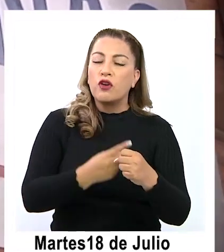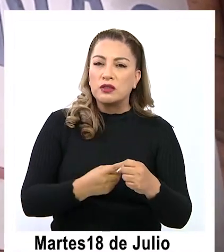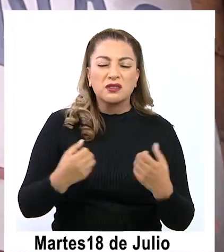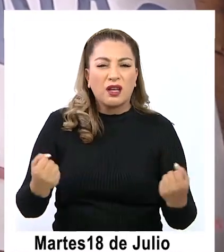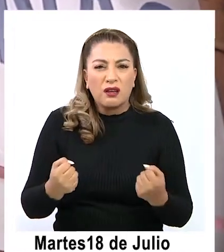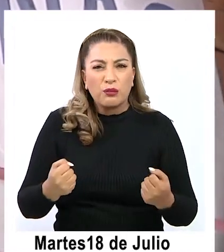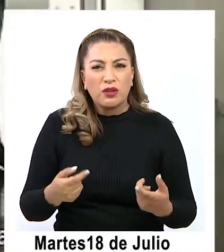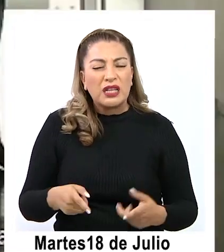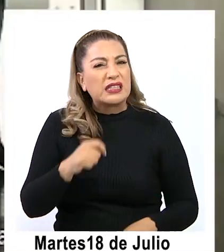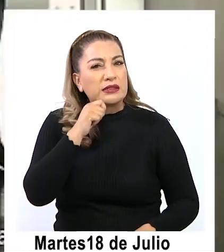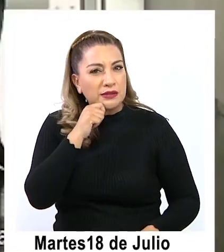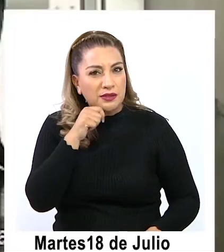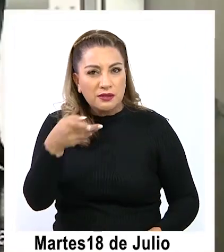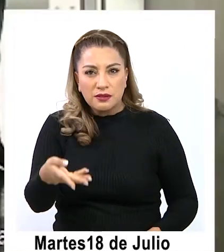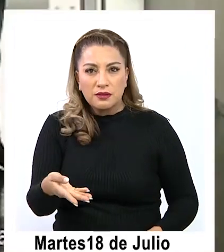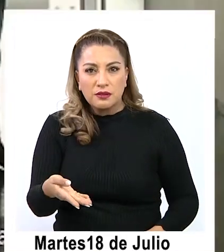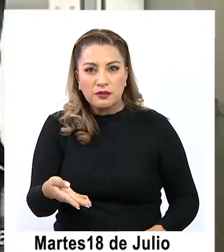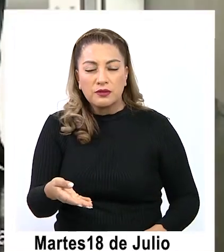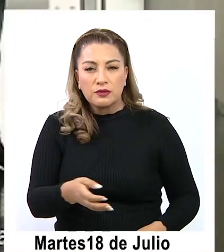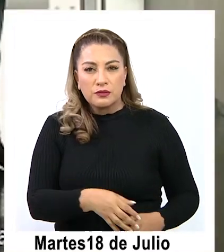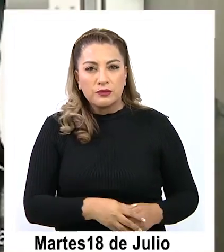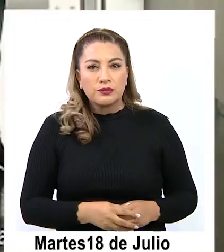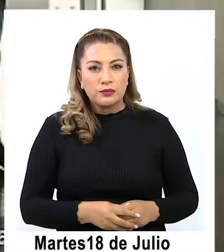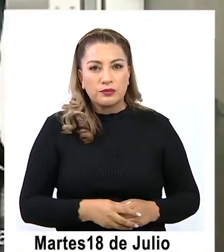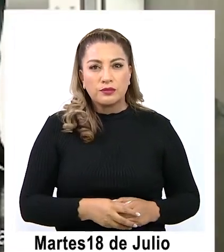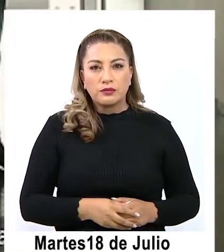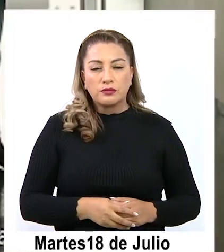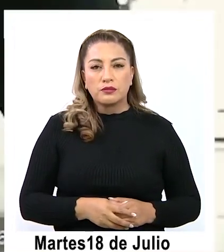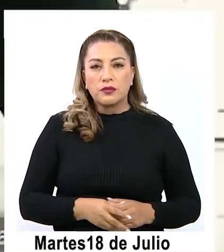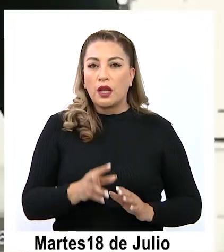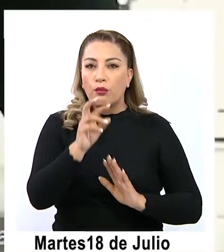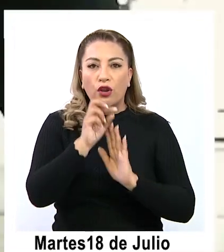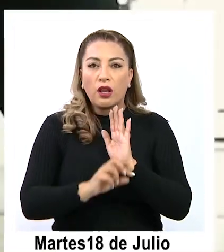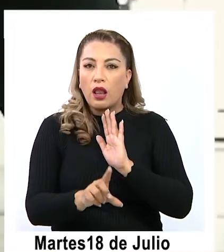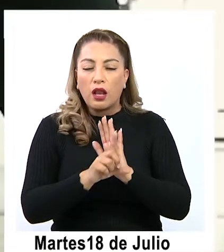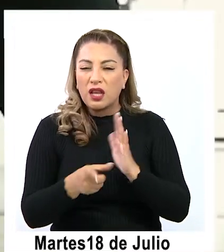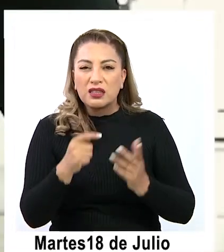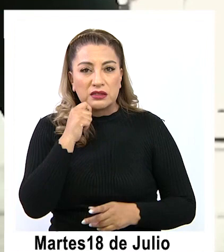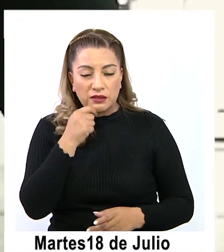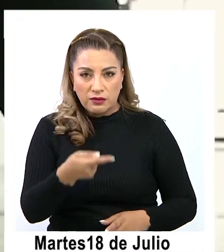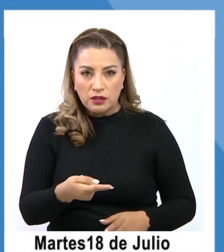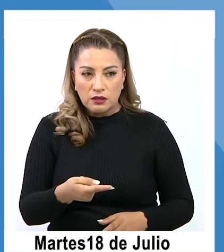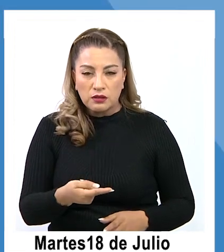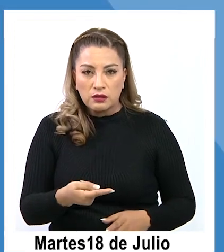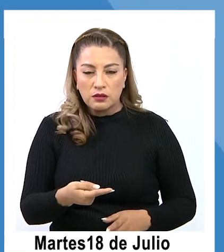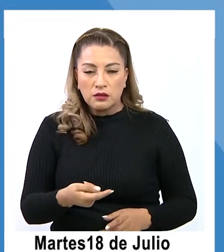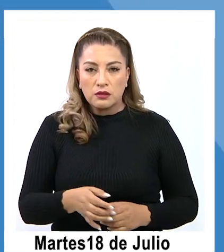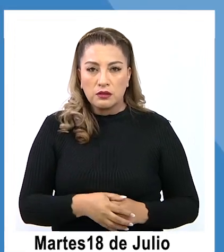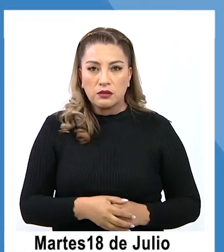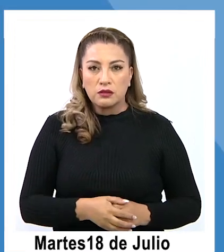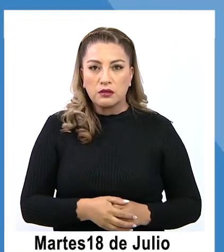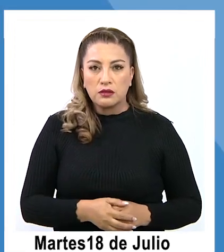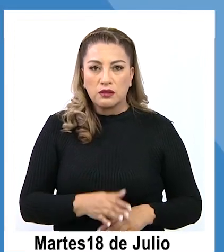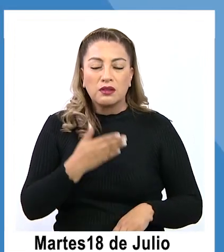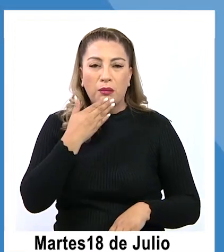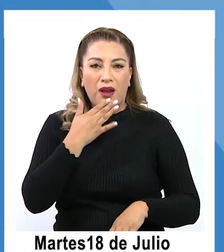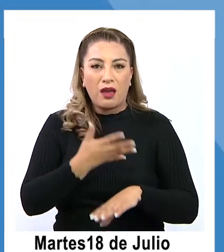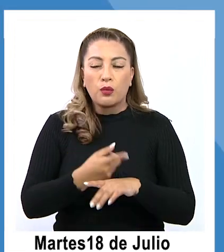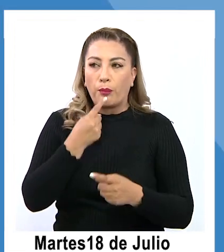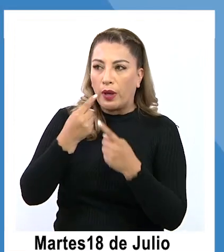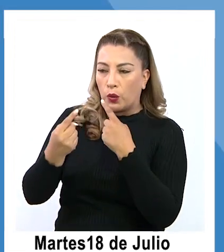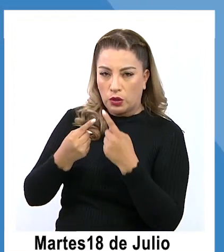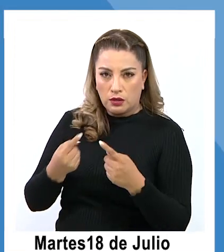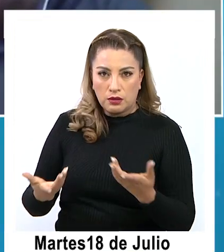¿De qué se trata? Eh básicamente esta este proyecto de ley y ¿De qué estaríamos hablando con una encuesta que tenemos ahí?